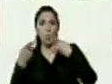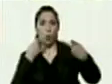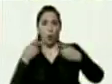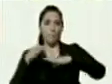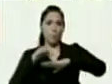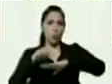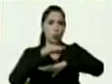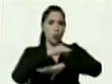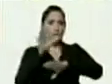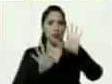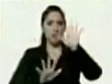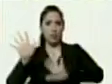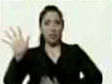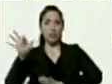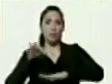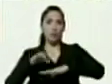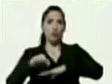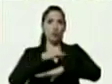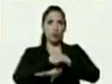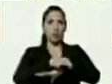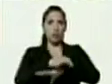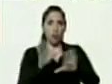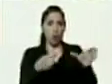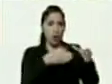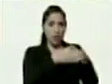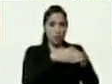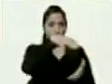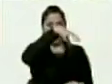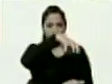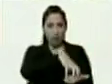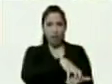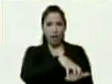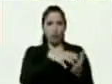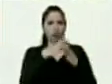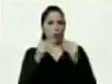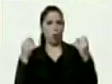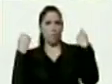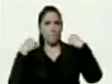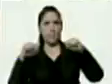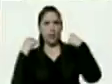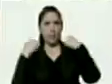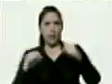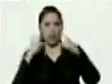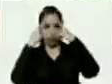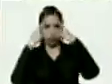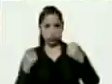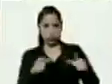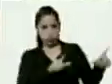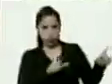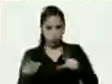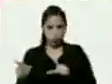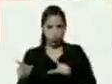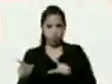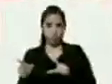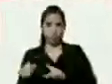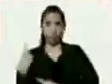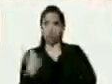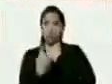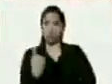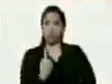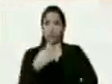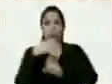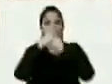de los quince municipios el equipo está todos preparados presidente nada más esperando